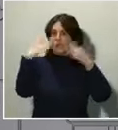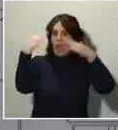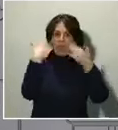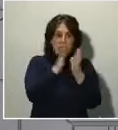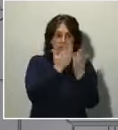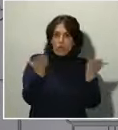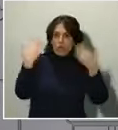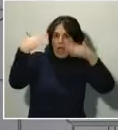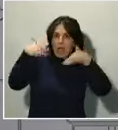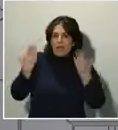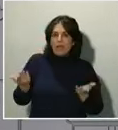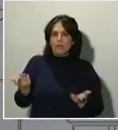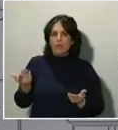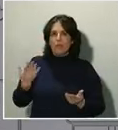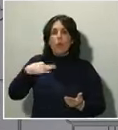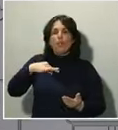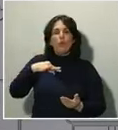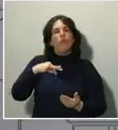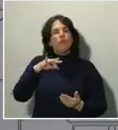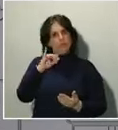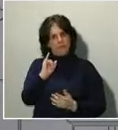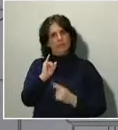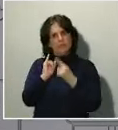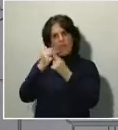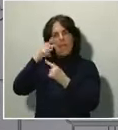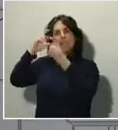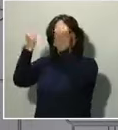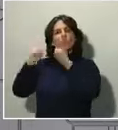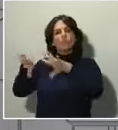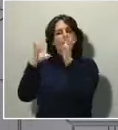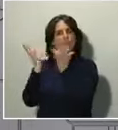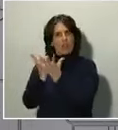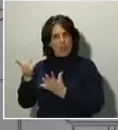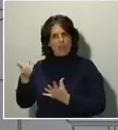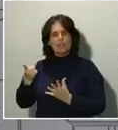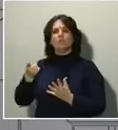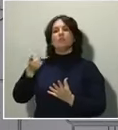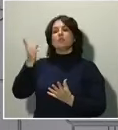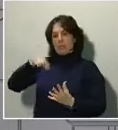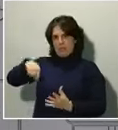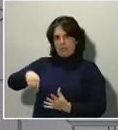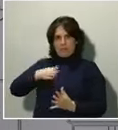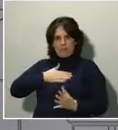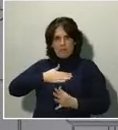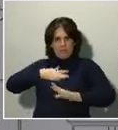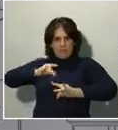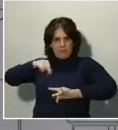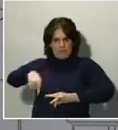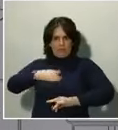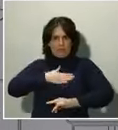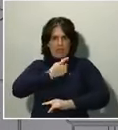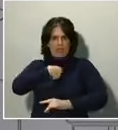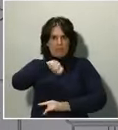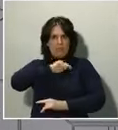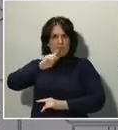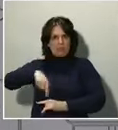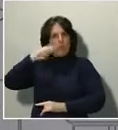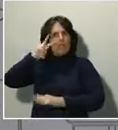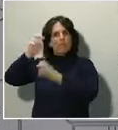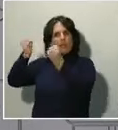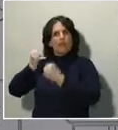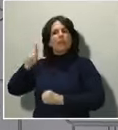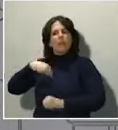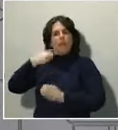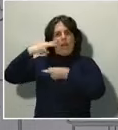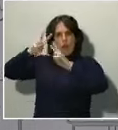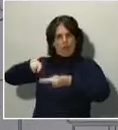internacionales, con el saber y el conocimiento de los expertos nacionales y autonómicos, a los cuales también quiero reconocer su importante labor que nos orienta.